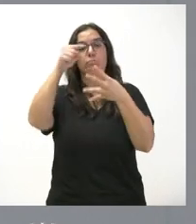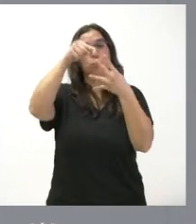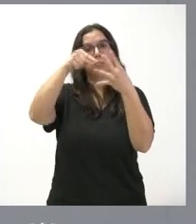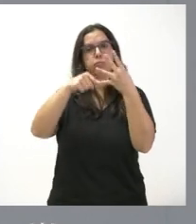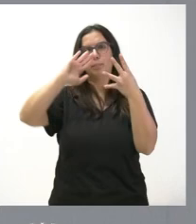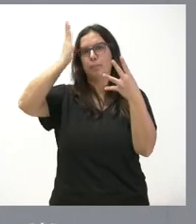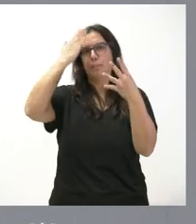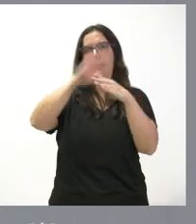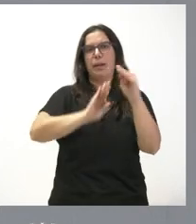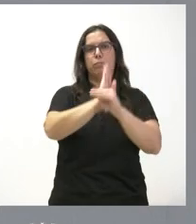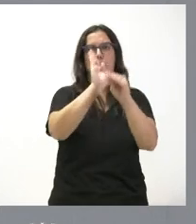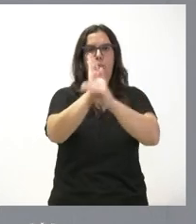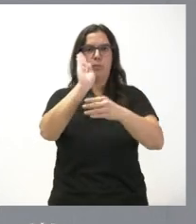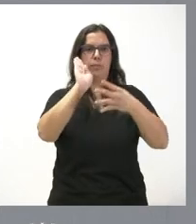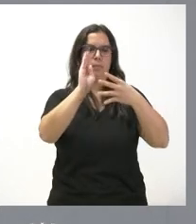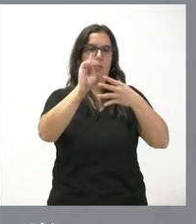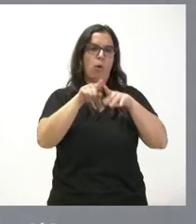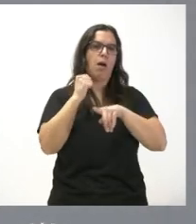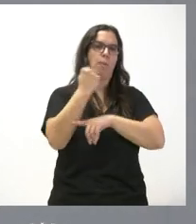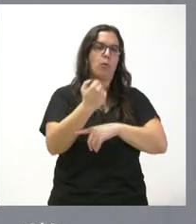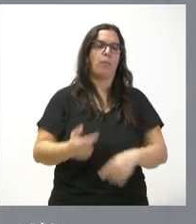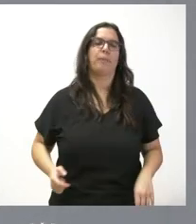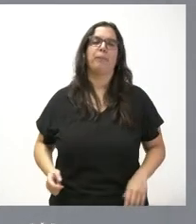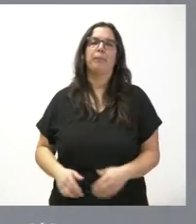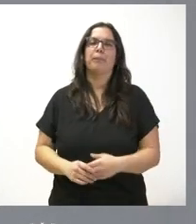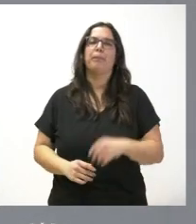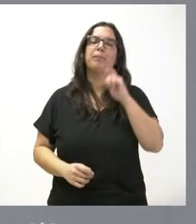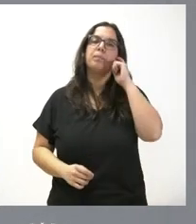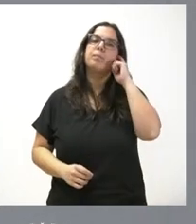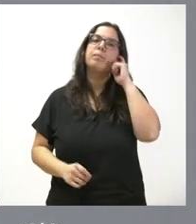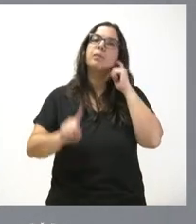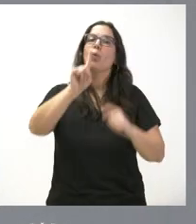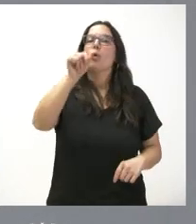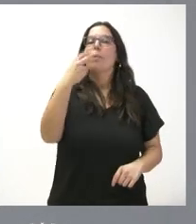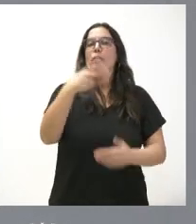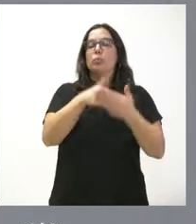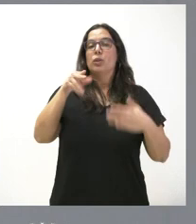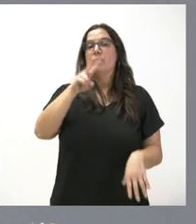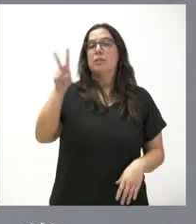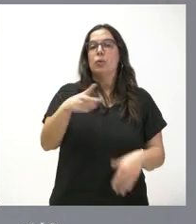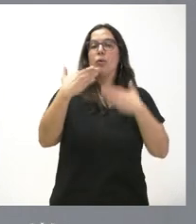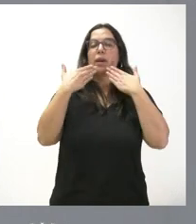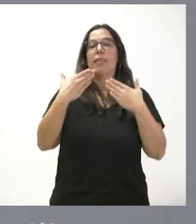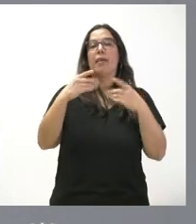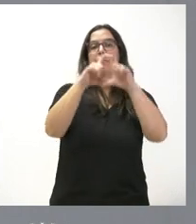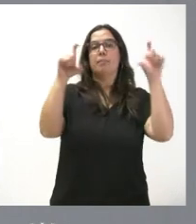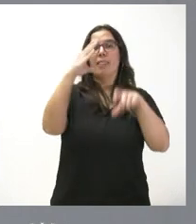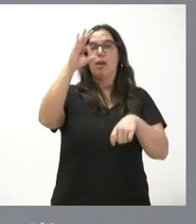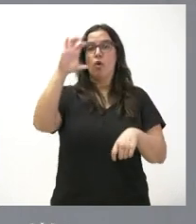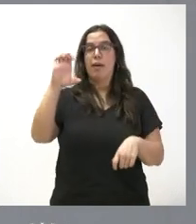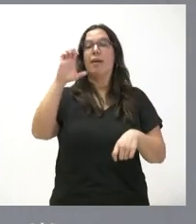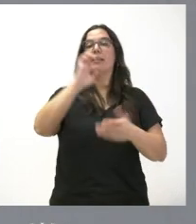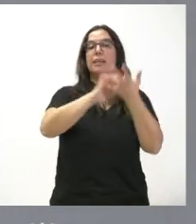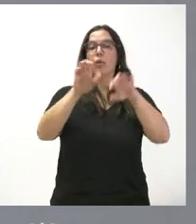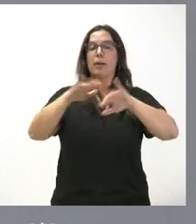esenciales de este importante apoyo. 1,2 millones de euros a través de CEO y Castilla y León para la promoción de la industria de